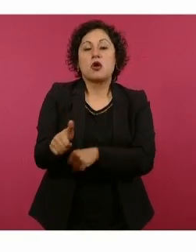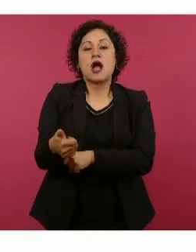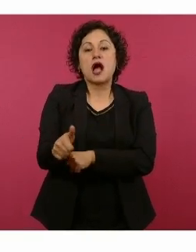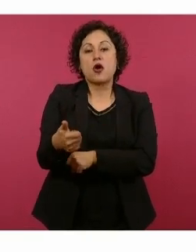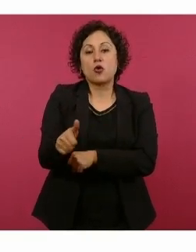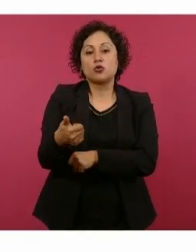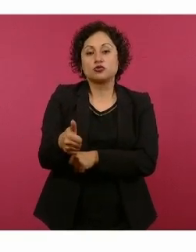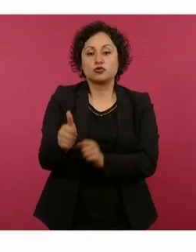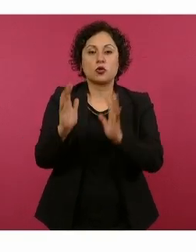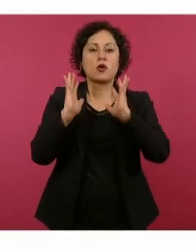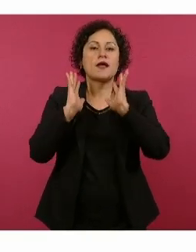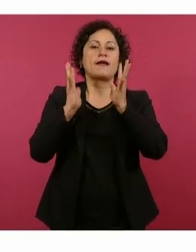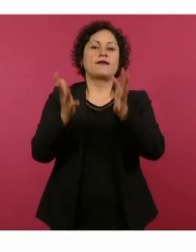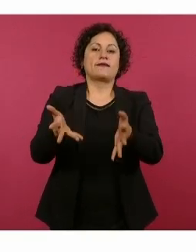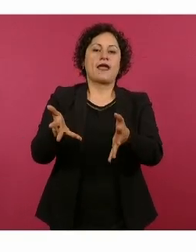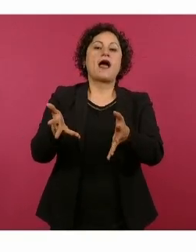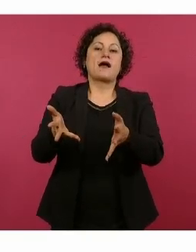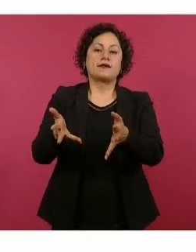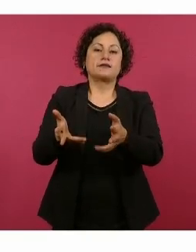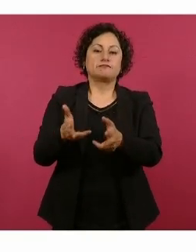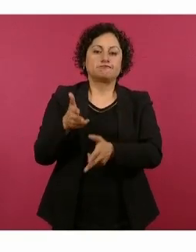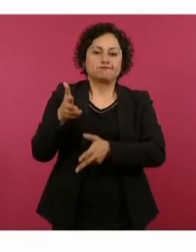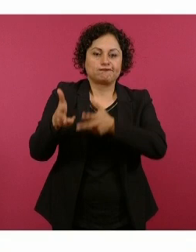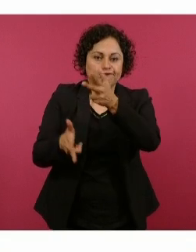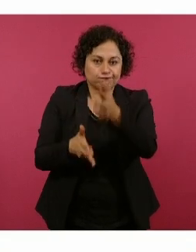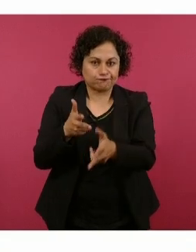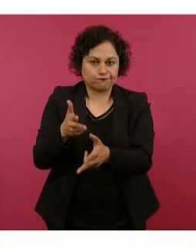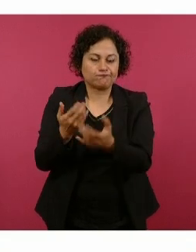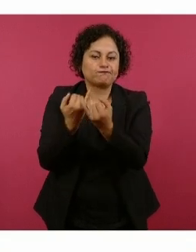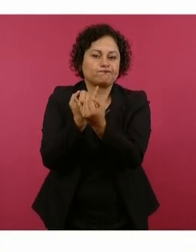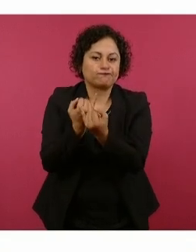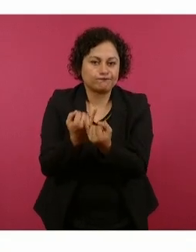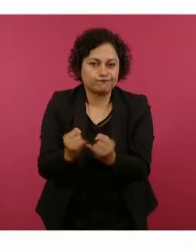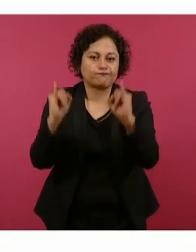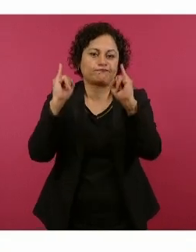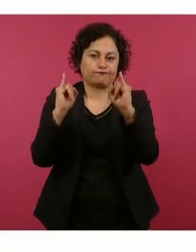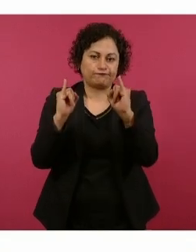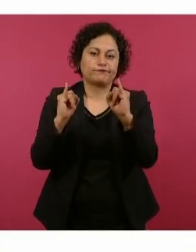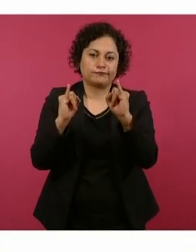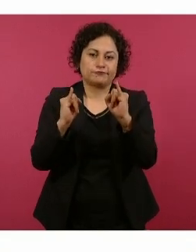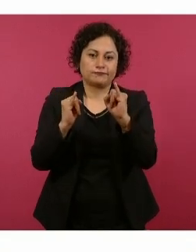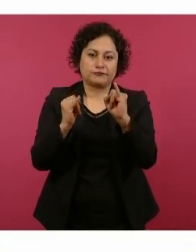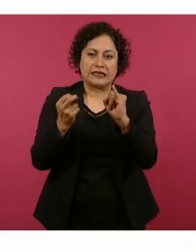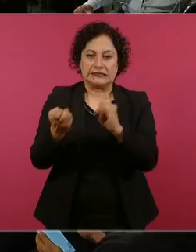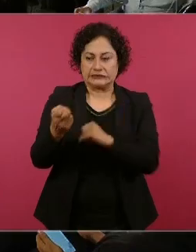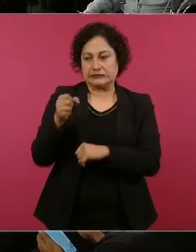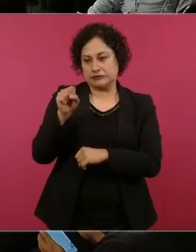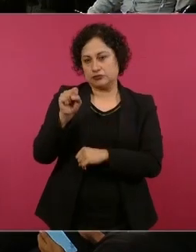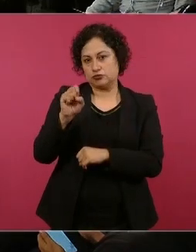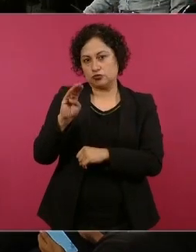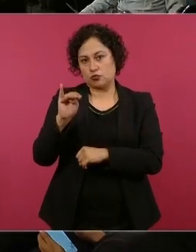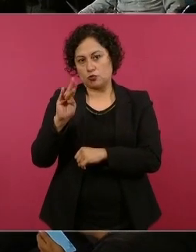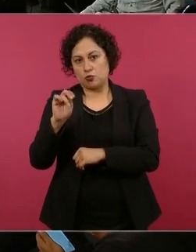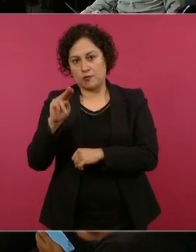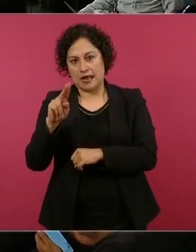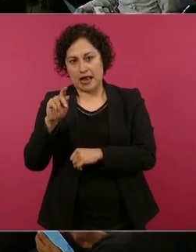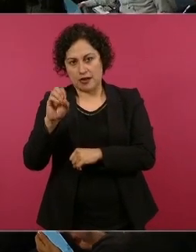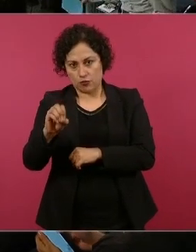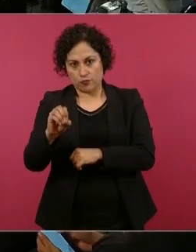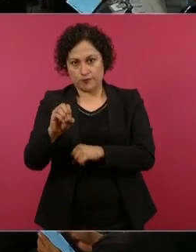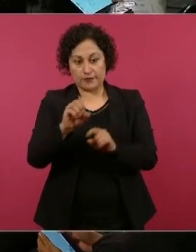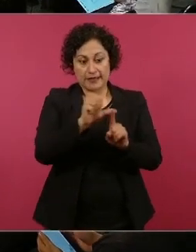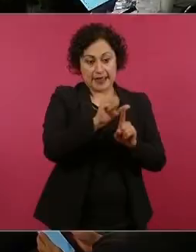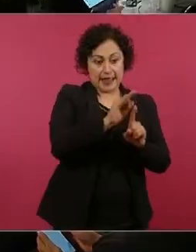el Suburbano, desde el AIFA hasta